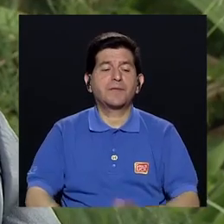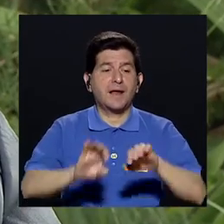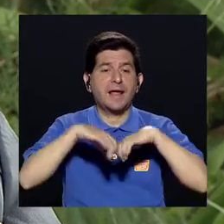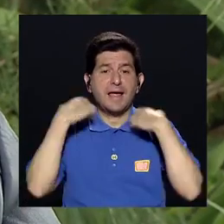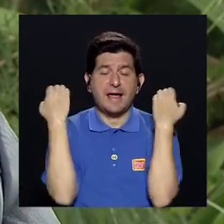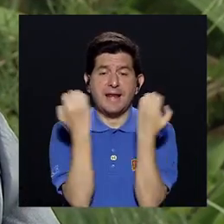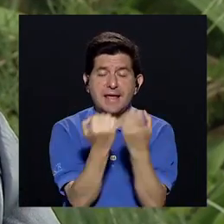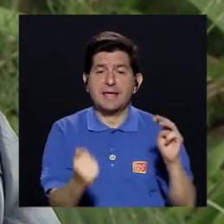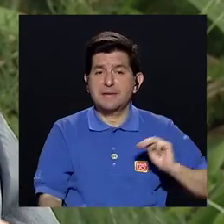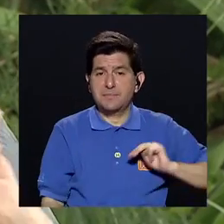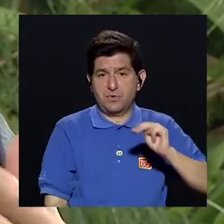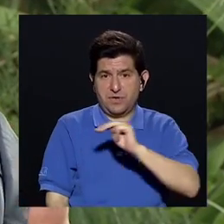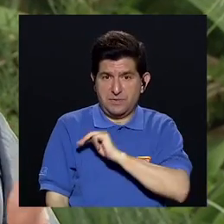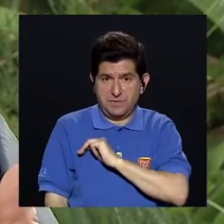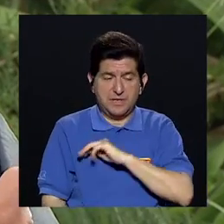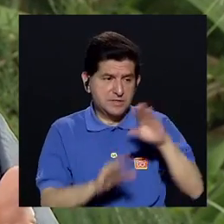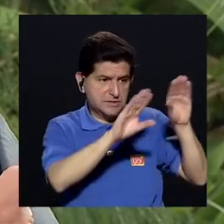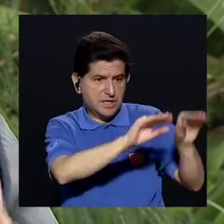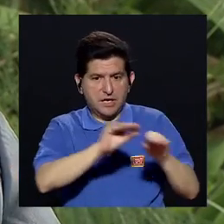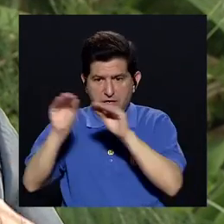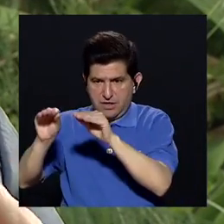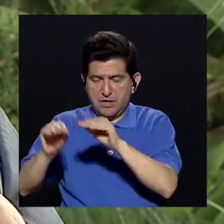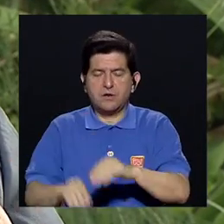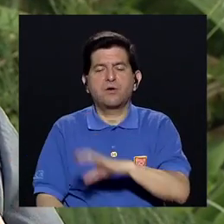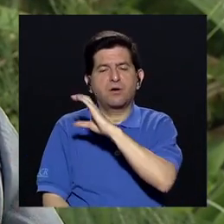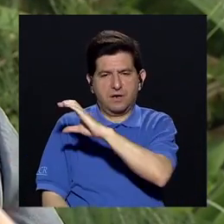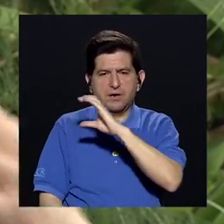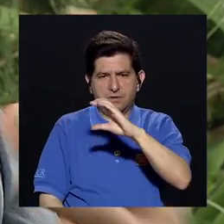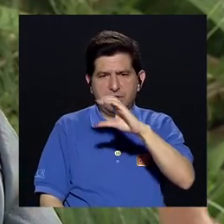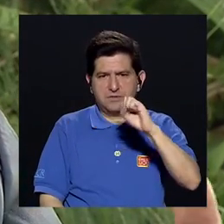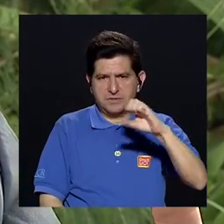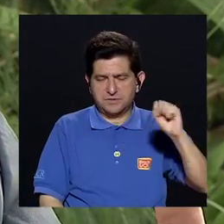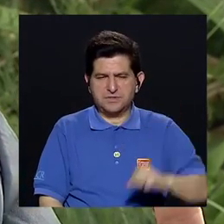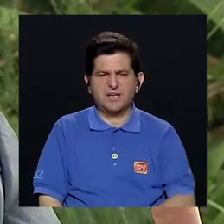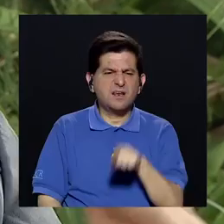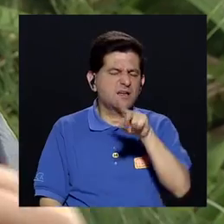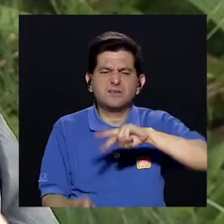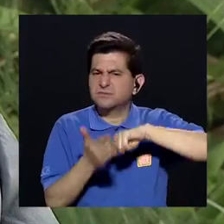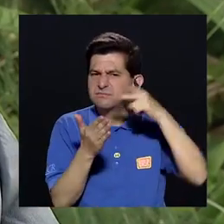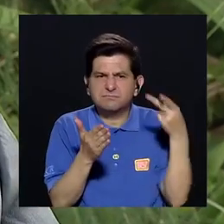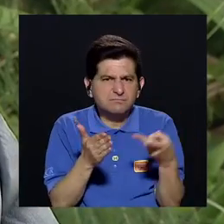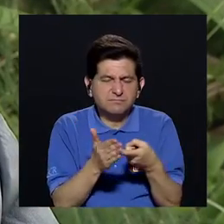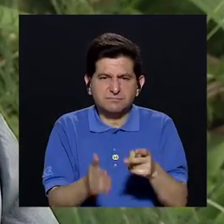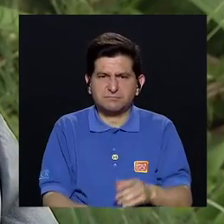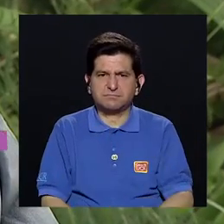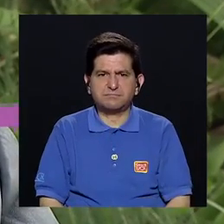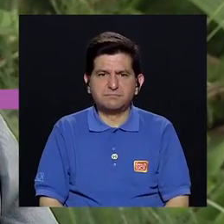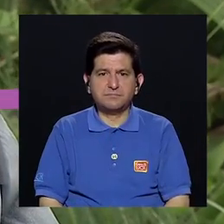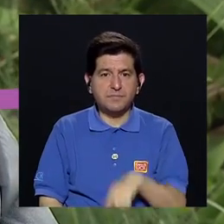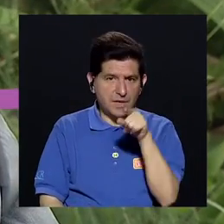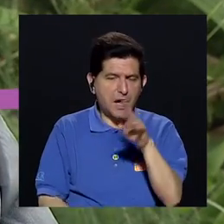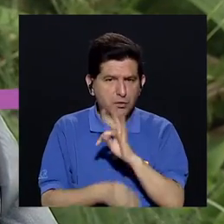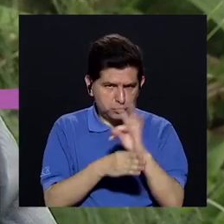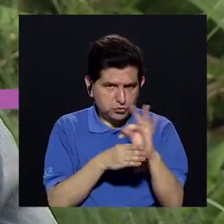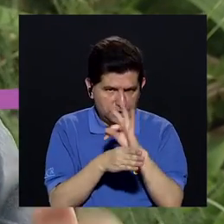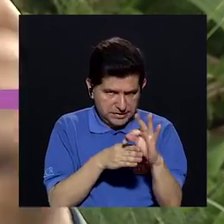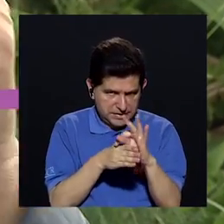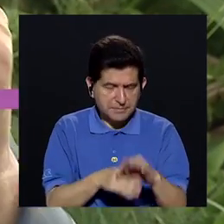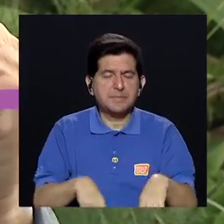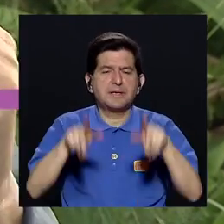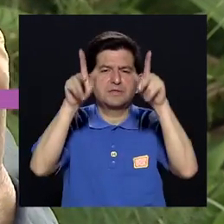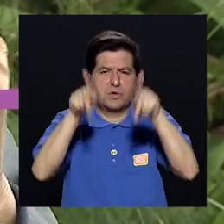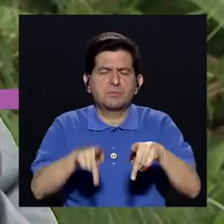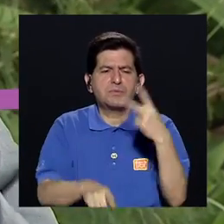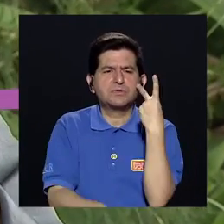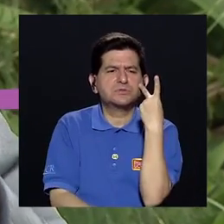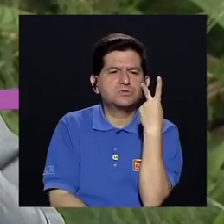equipo del Ministerio Pasó para la caja también ¿Y en qué consiste esto? Que A usted le dan el tratamiento Y la